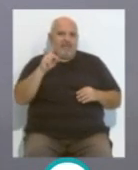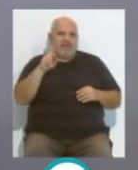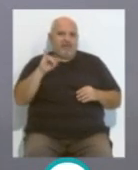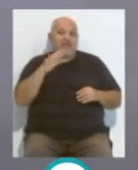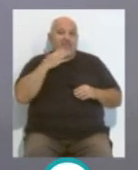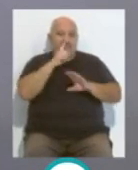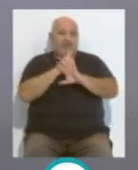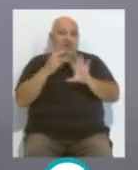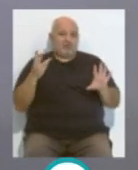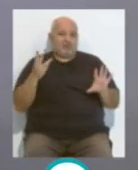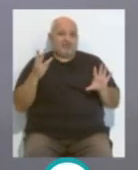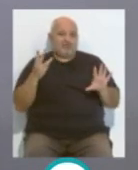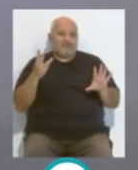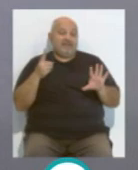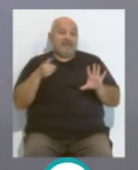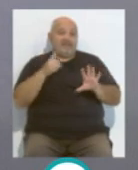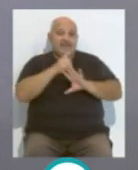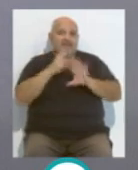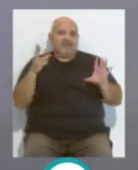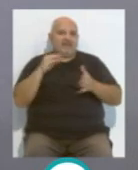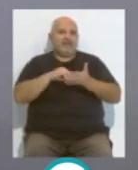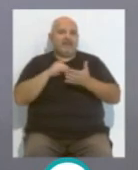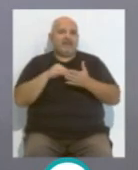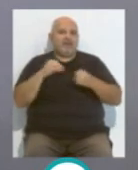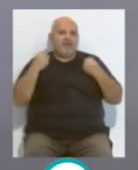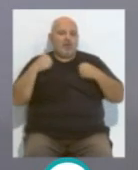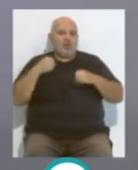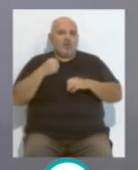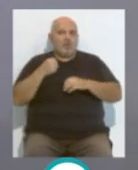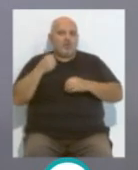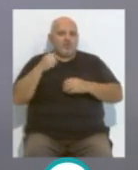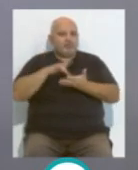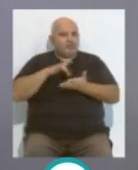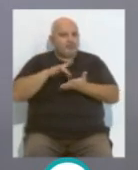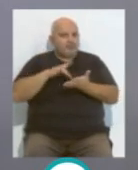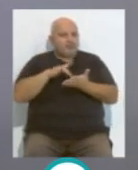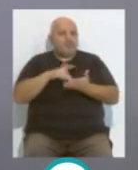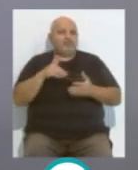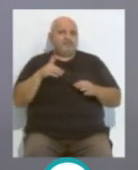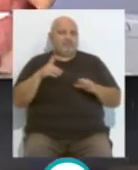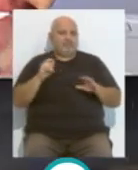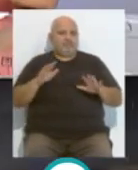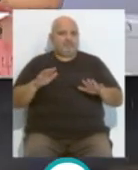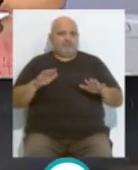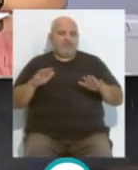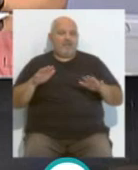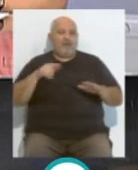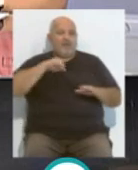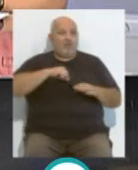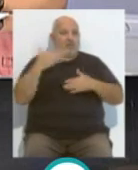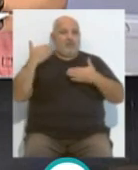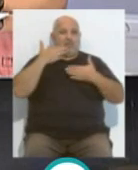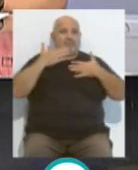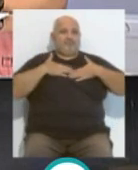18 años y muchas veces nos pasamos de entrenamiento nosotros decíamos cuando estábamos un poco saturados